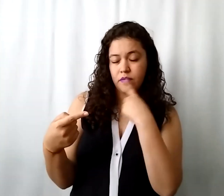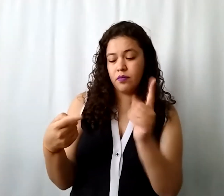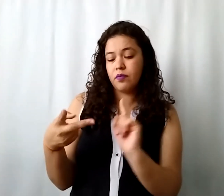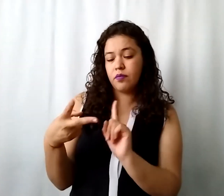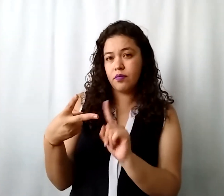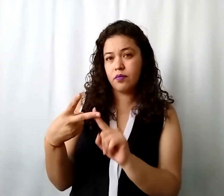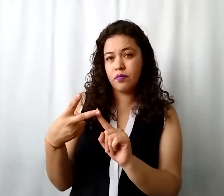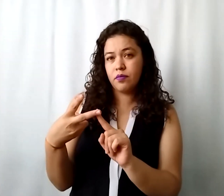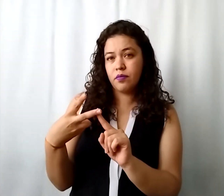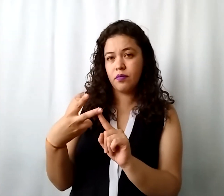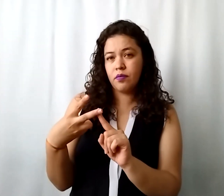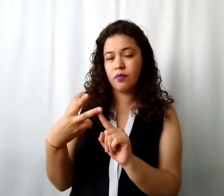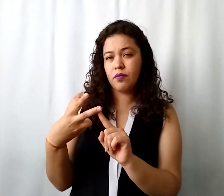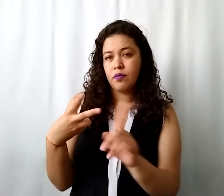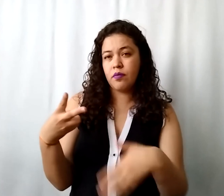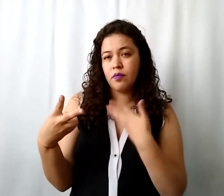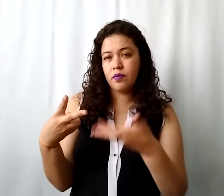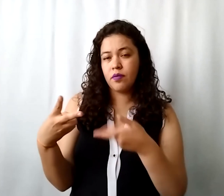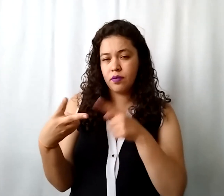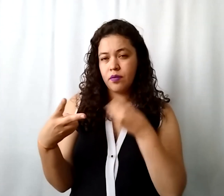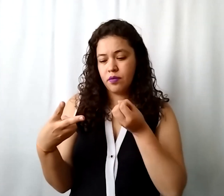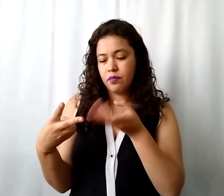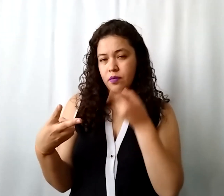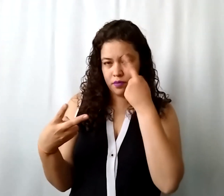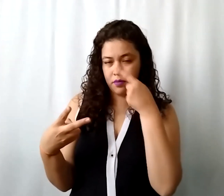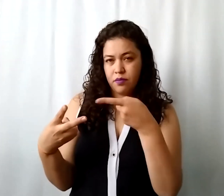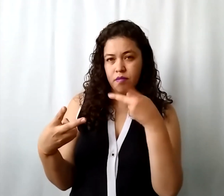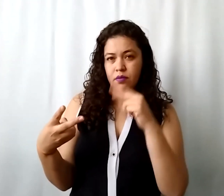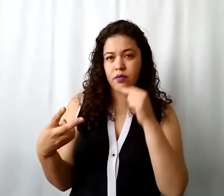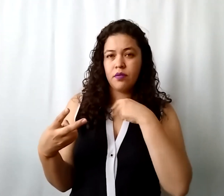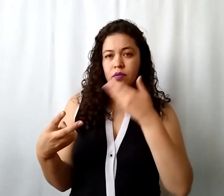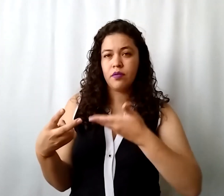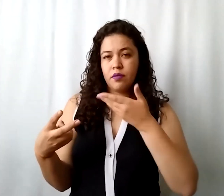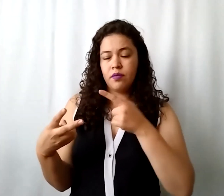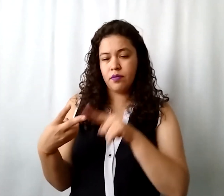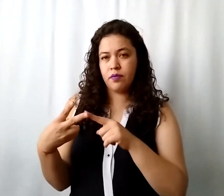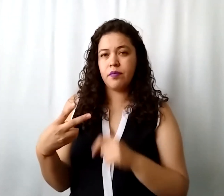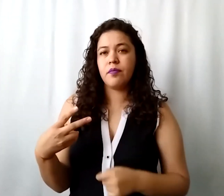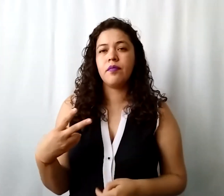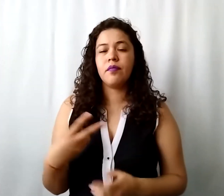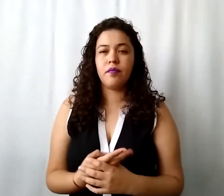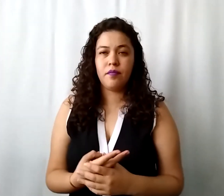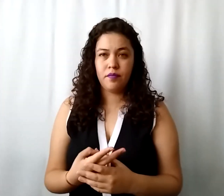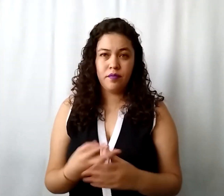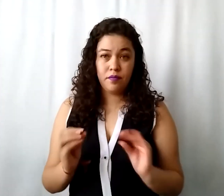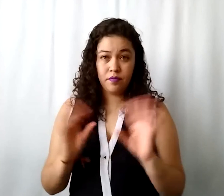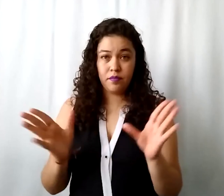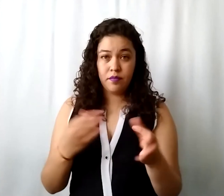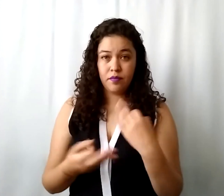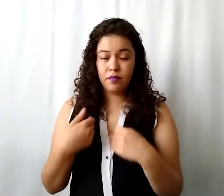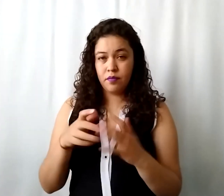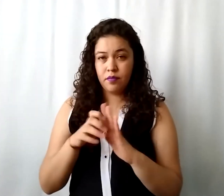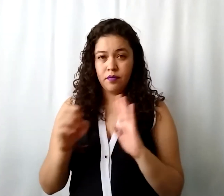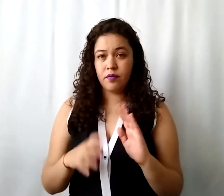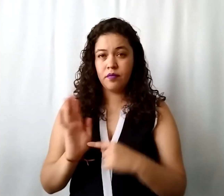lado los servicios otorgados de acuerdo a la clasificación de servicios no sé si quedó claro ponemos un ejemplo